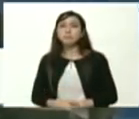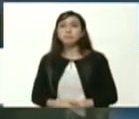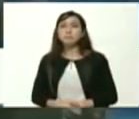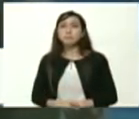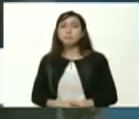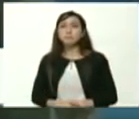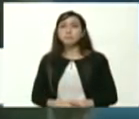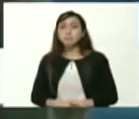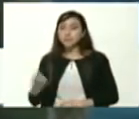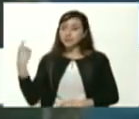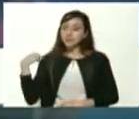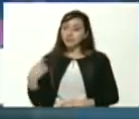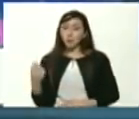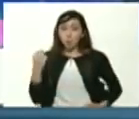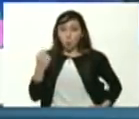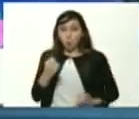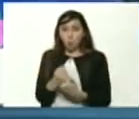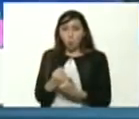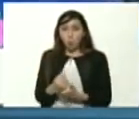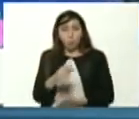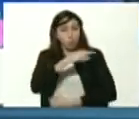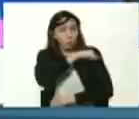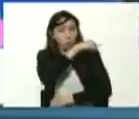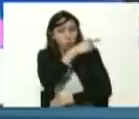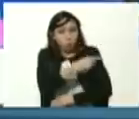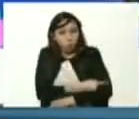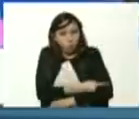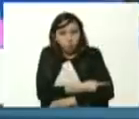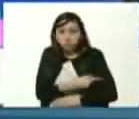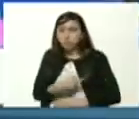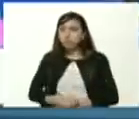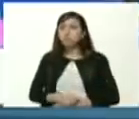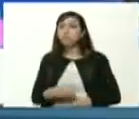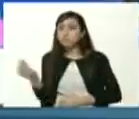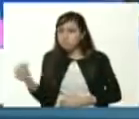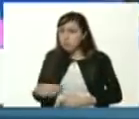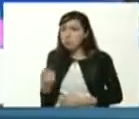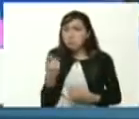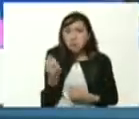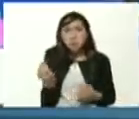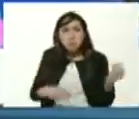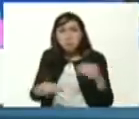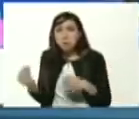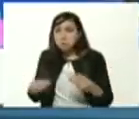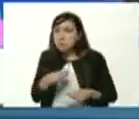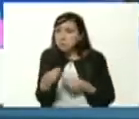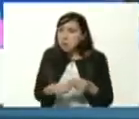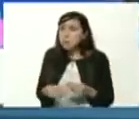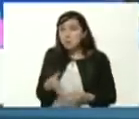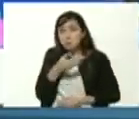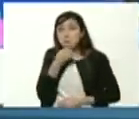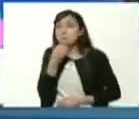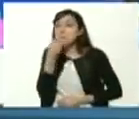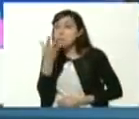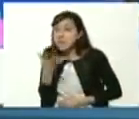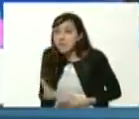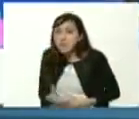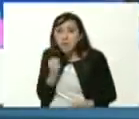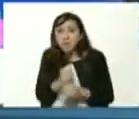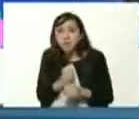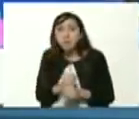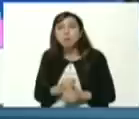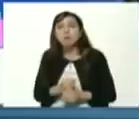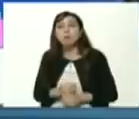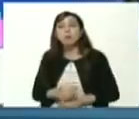tenemos una base poderosa falta mucho por hacer y tenemos que hacerlo y bien siempre